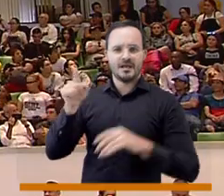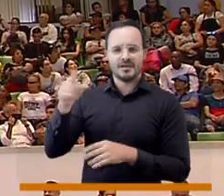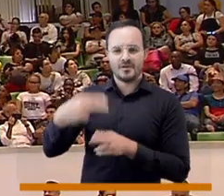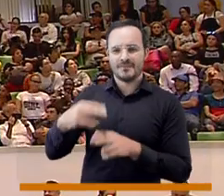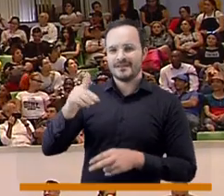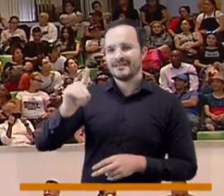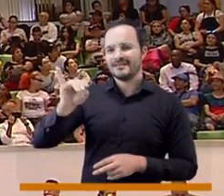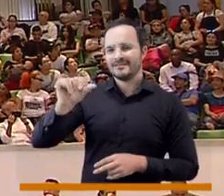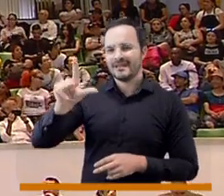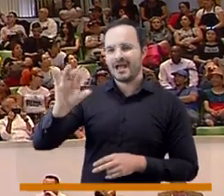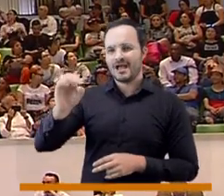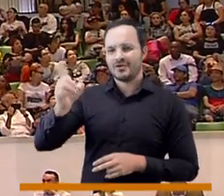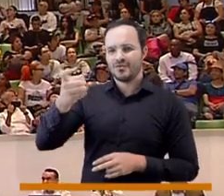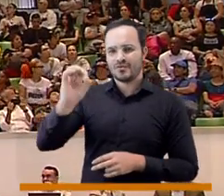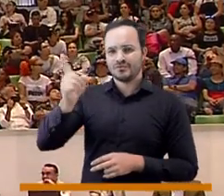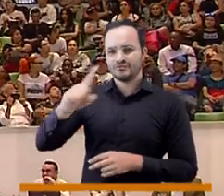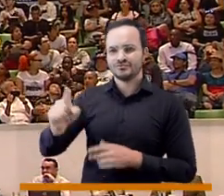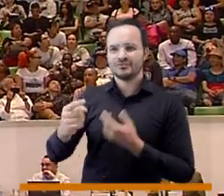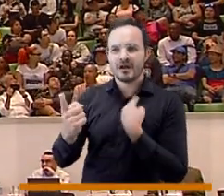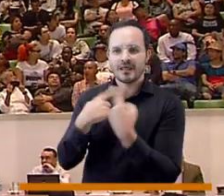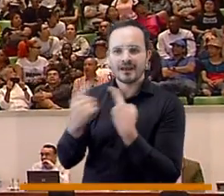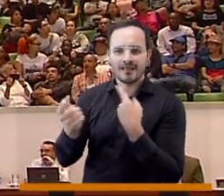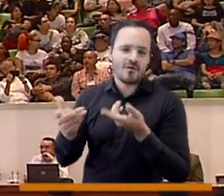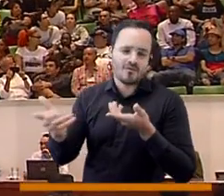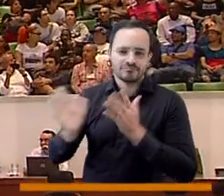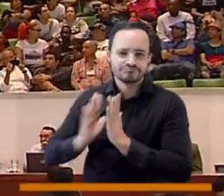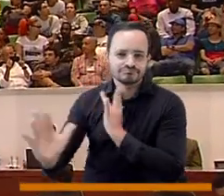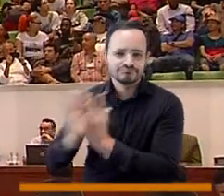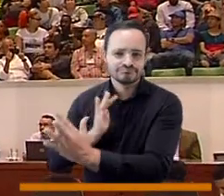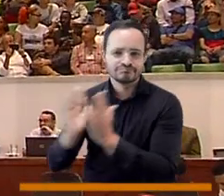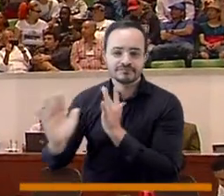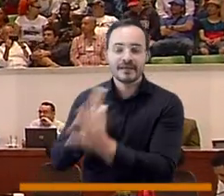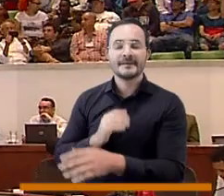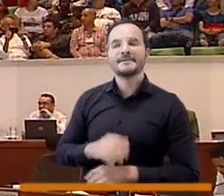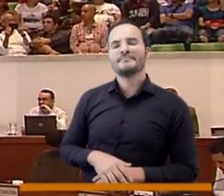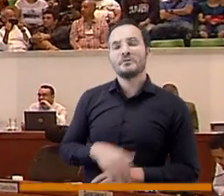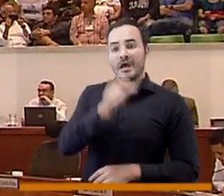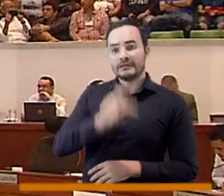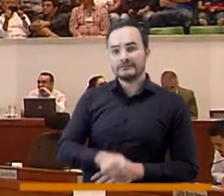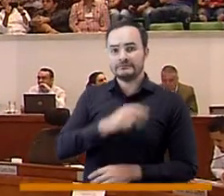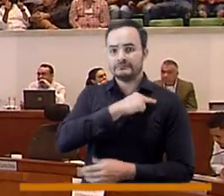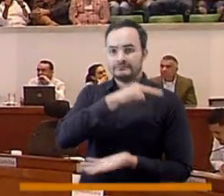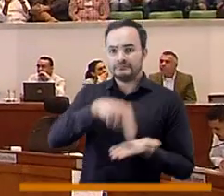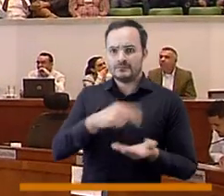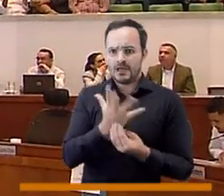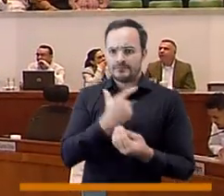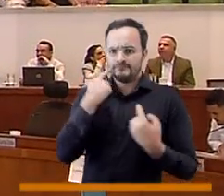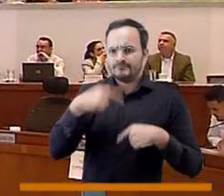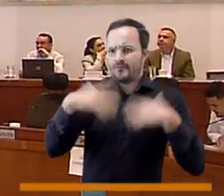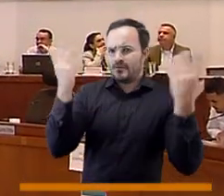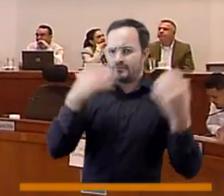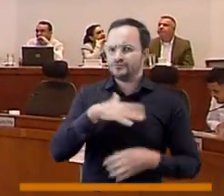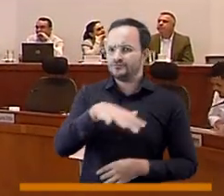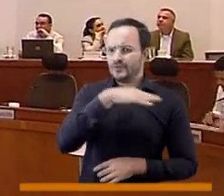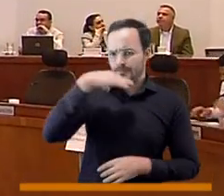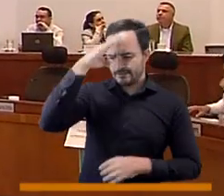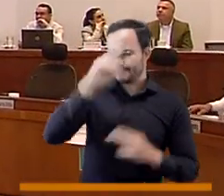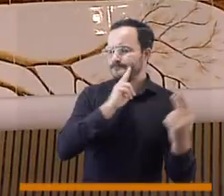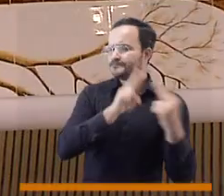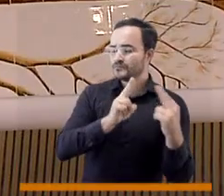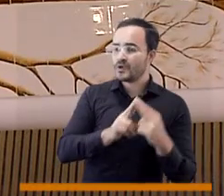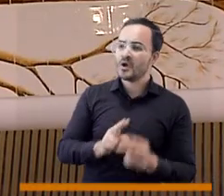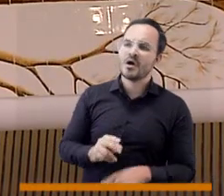Vélez, el gran artista medellinense. Y es una serie de, digamos, unos